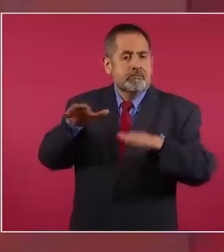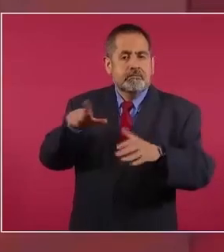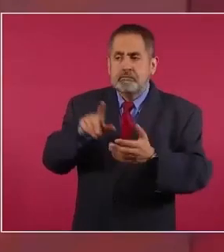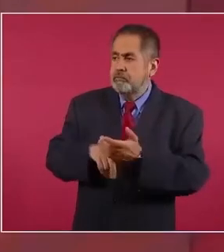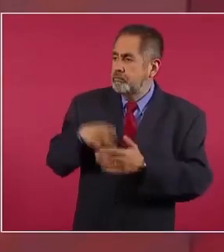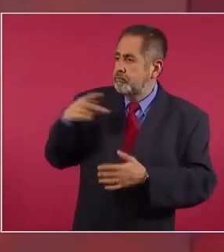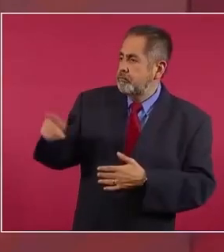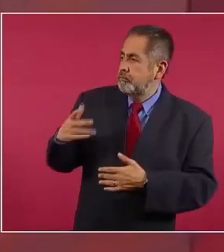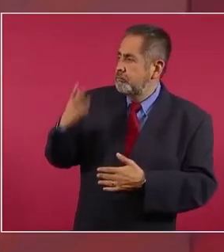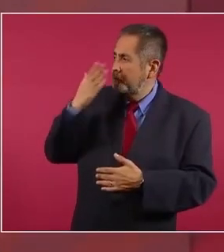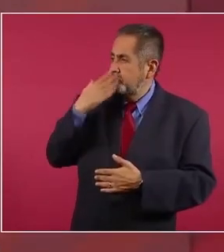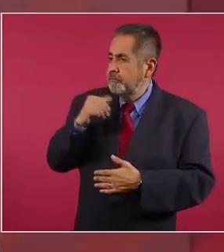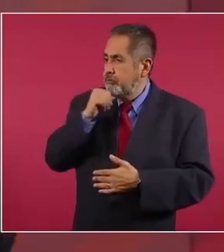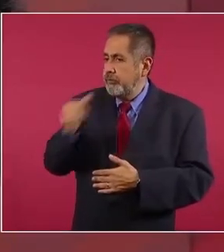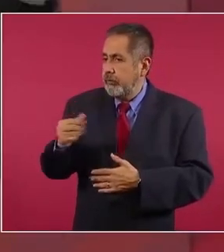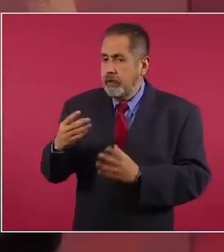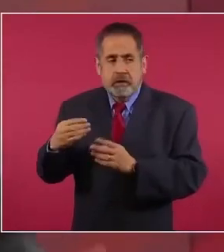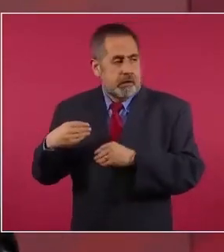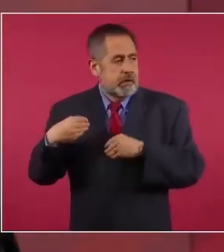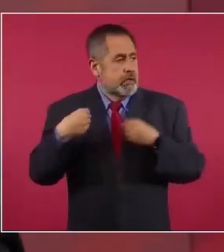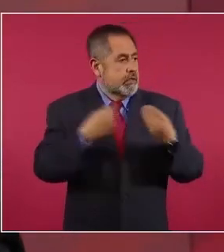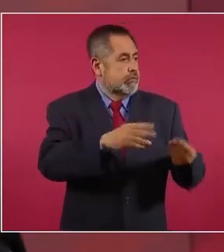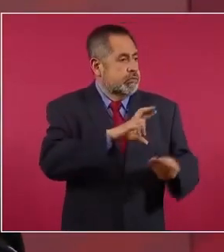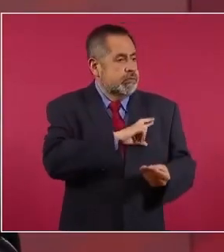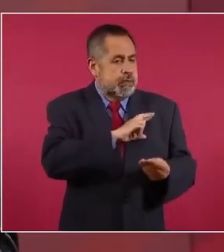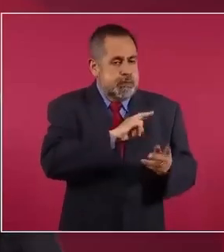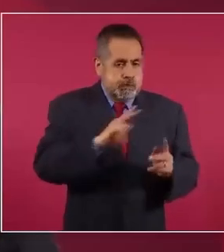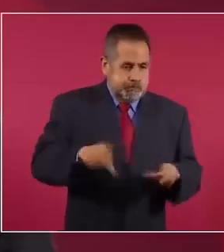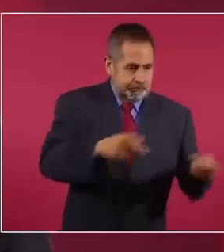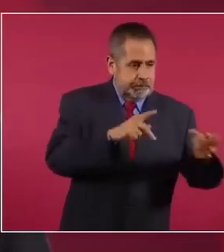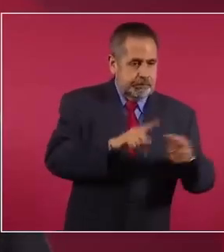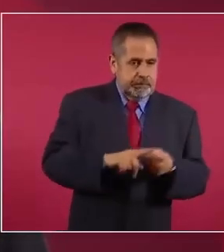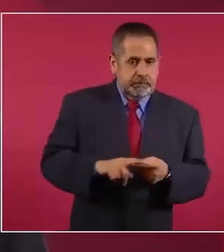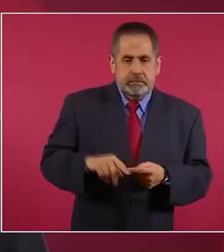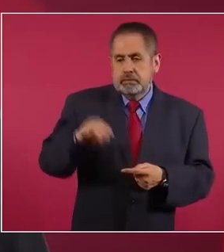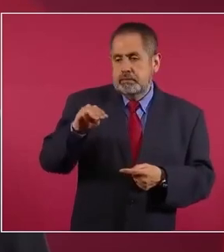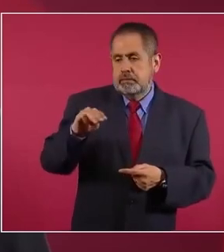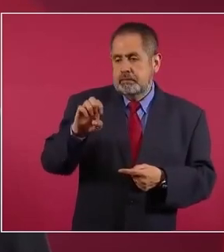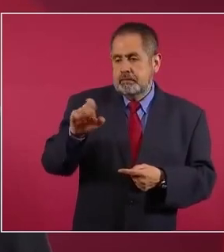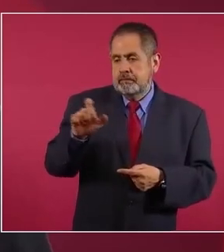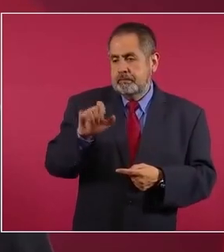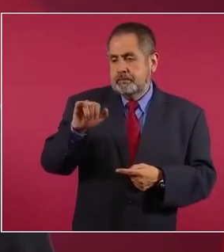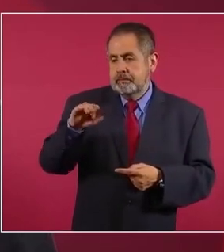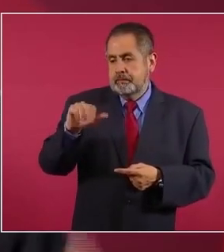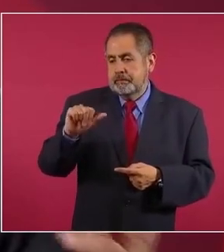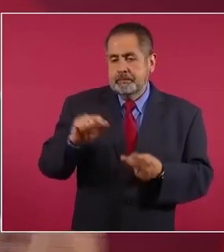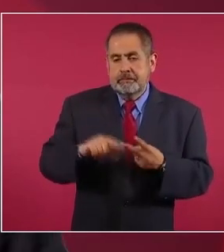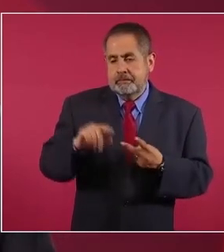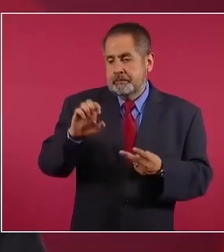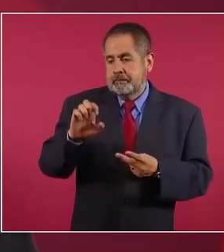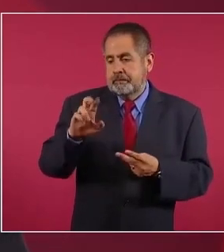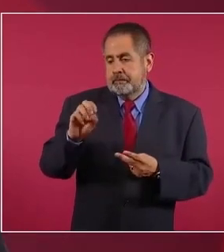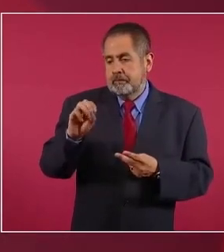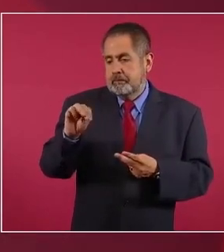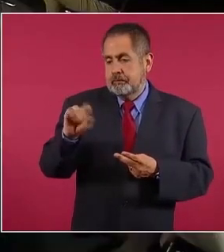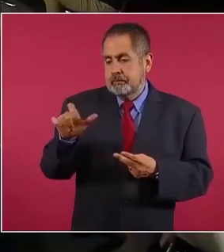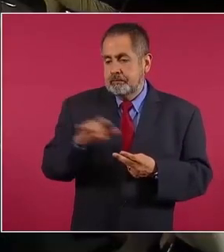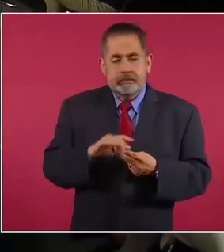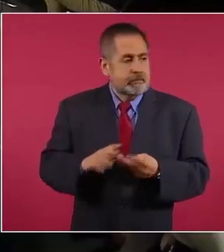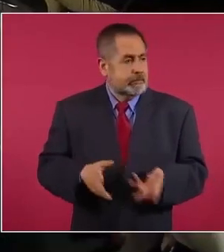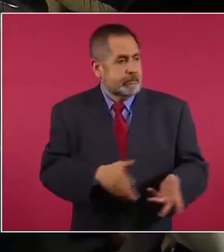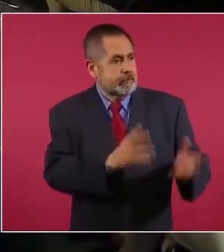aviación o sea mexicana y Ario México ahora Ario México